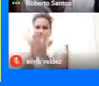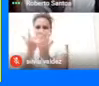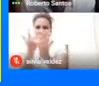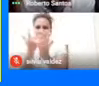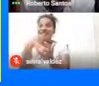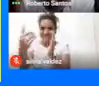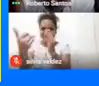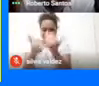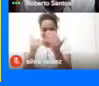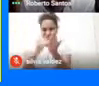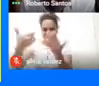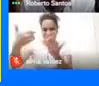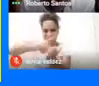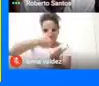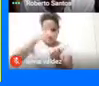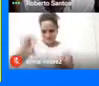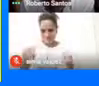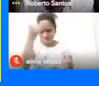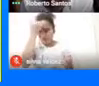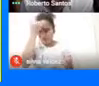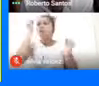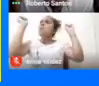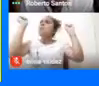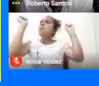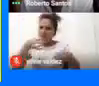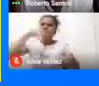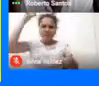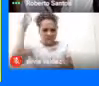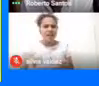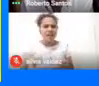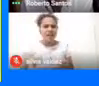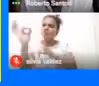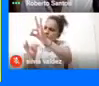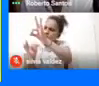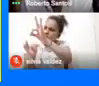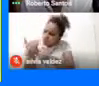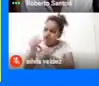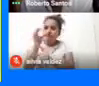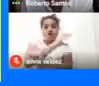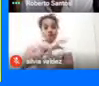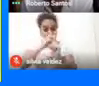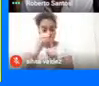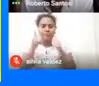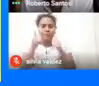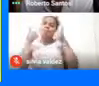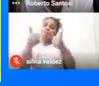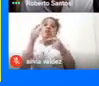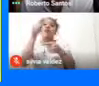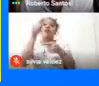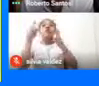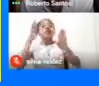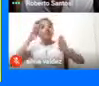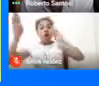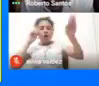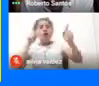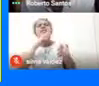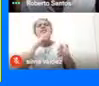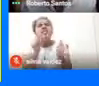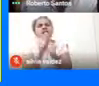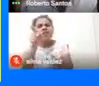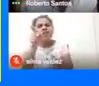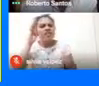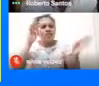dijo El profe Roberto De verdad Que podemos Preservar Nuestra cultura Bueno Aquí hay unos saluditos Por aquí tenemos Una